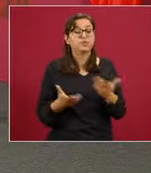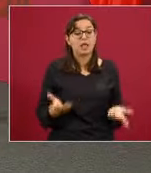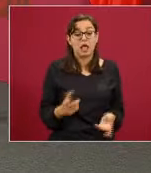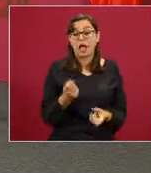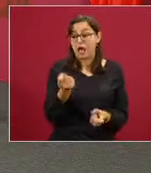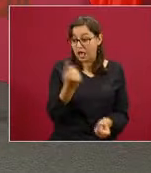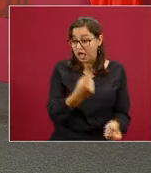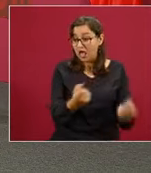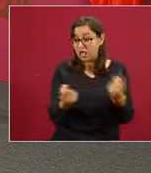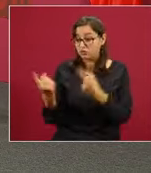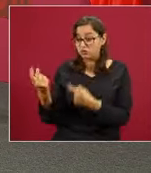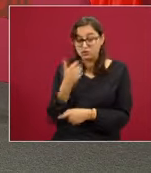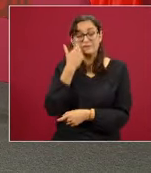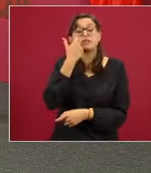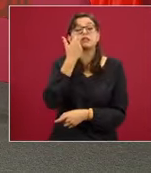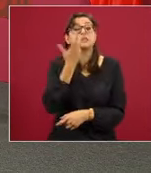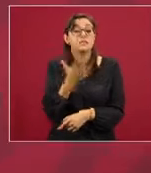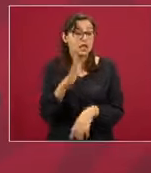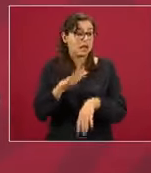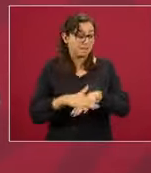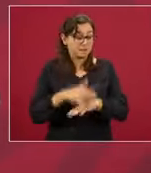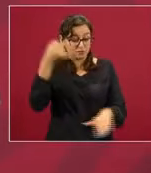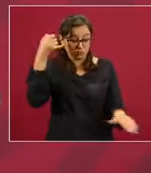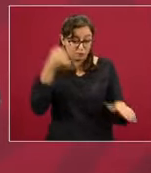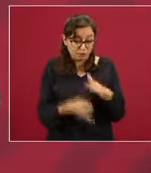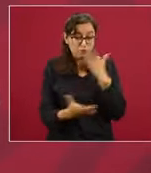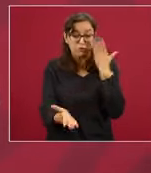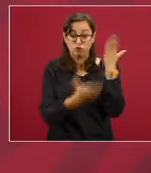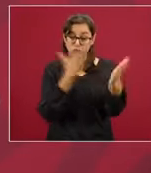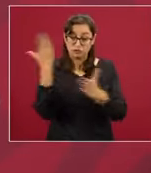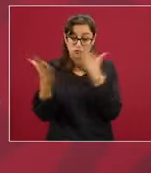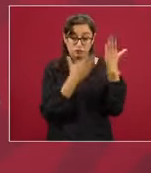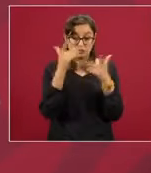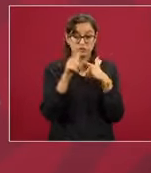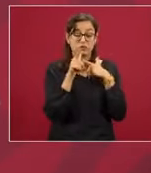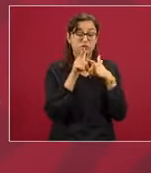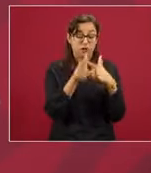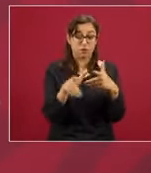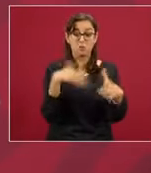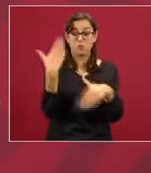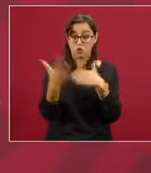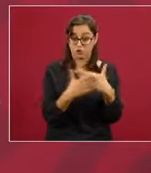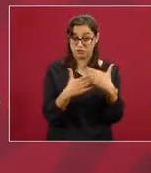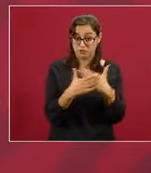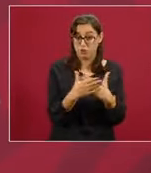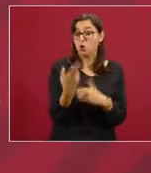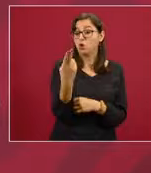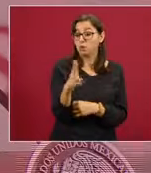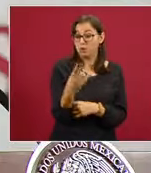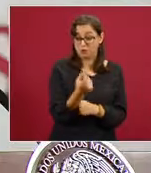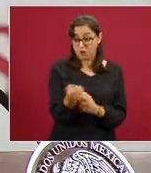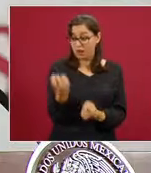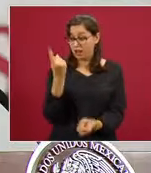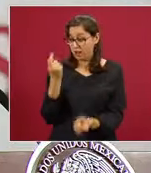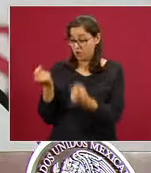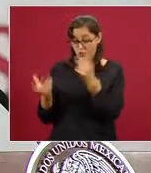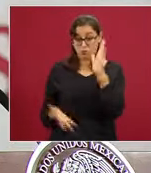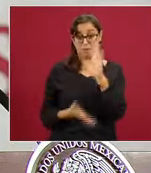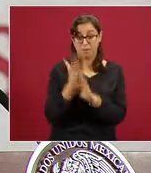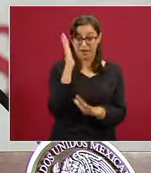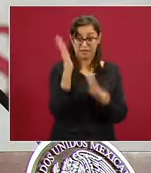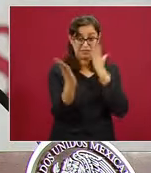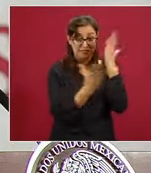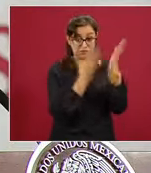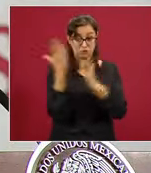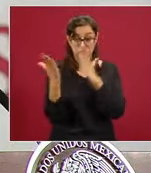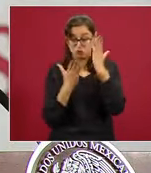presenten el examen, el ENAR, que es una de las estrategias que ustedes ya conocen, de consolidar no sólo numéricamente,